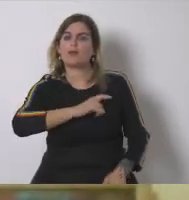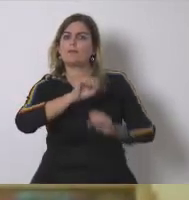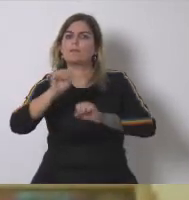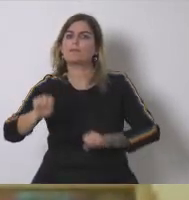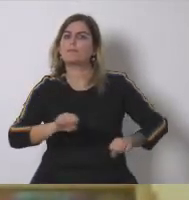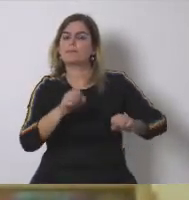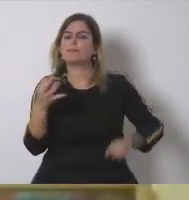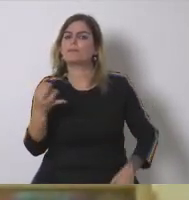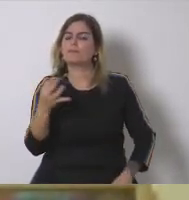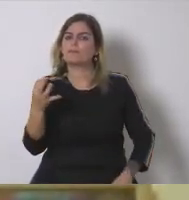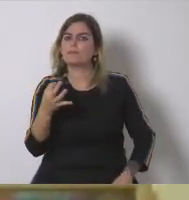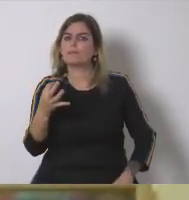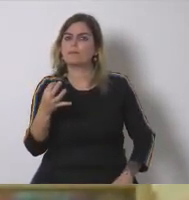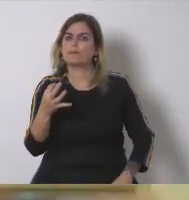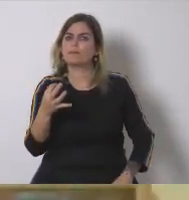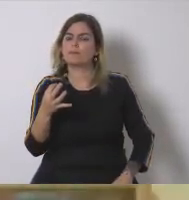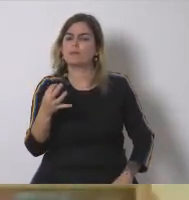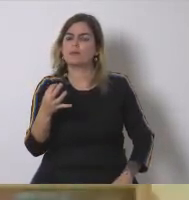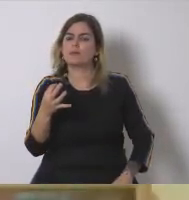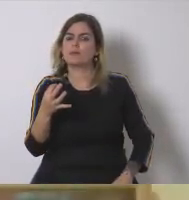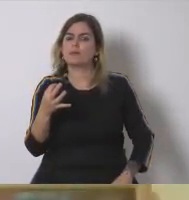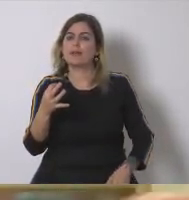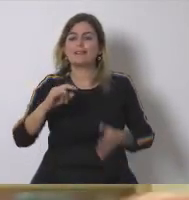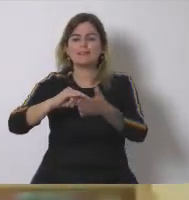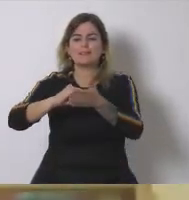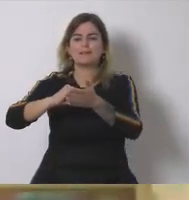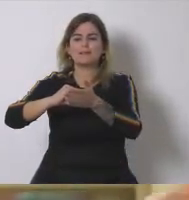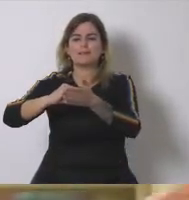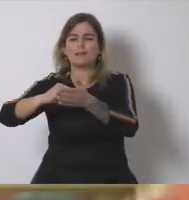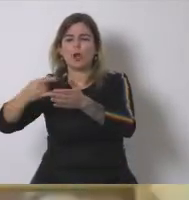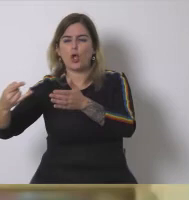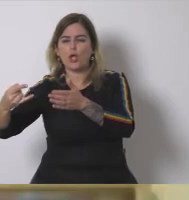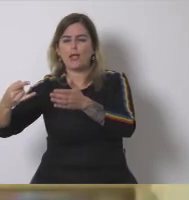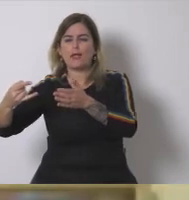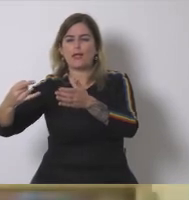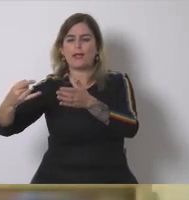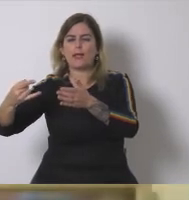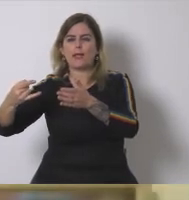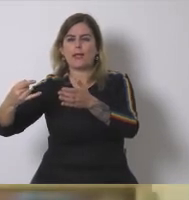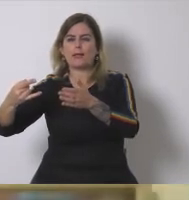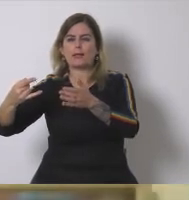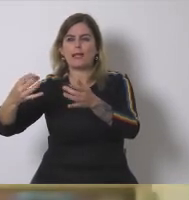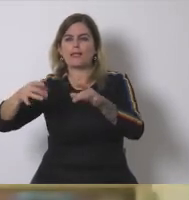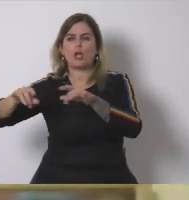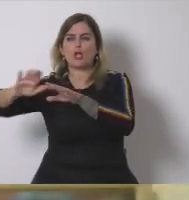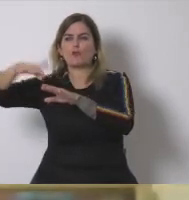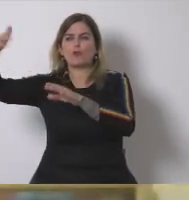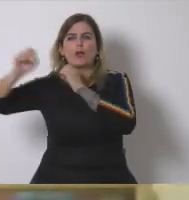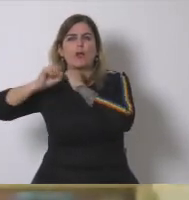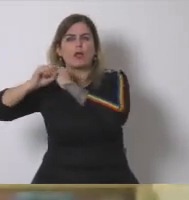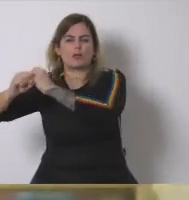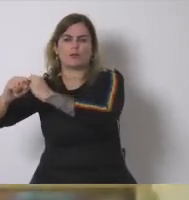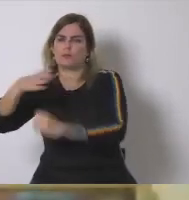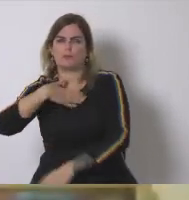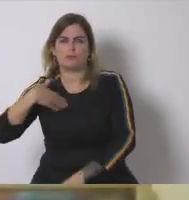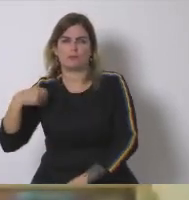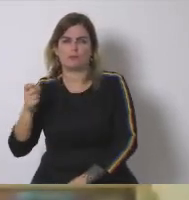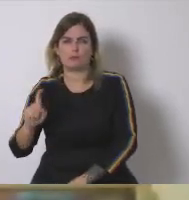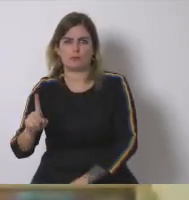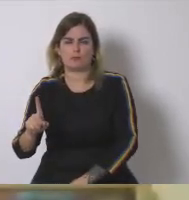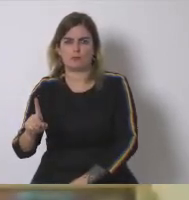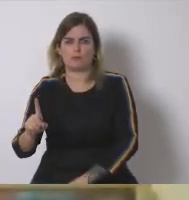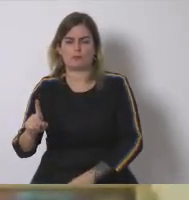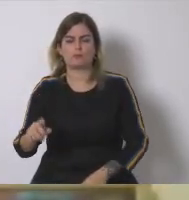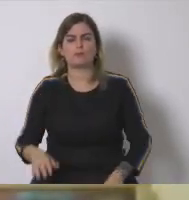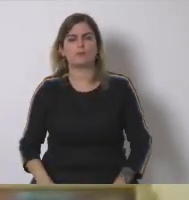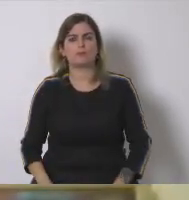energía en agroecología no queremos depender de tecnologías fuera de nuestras